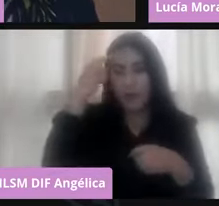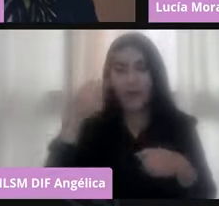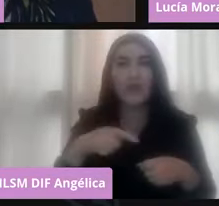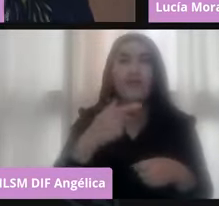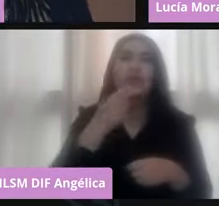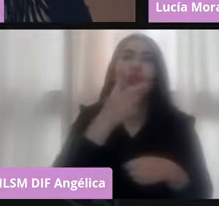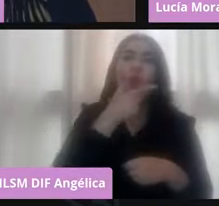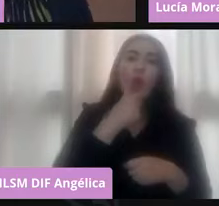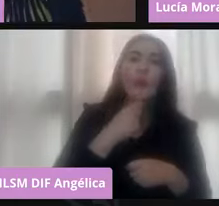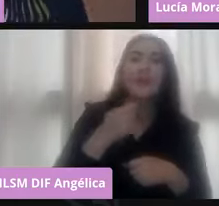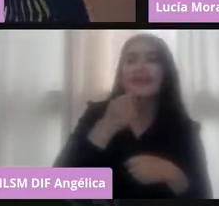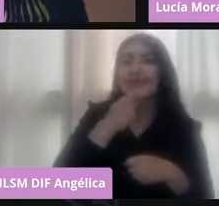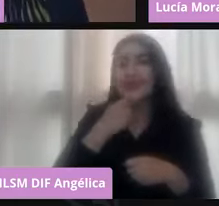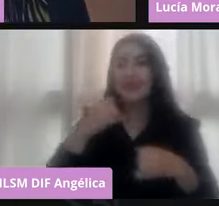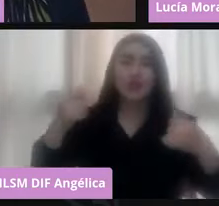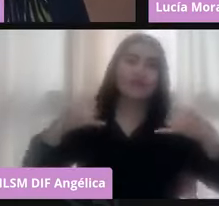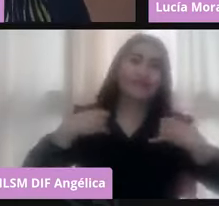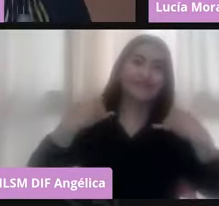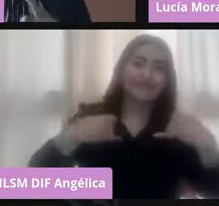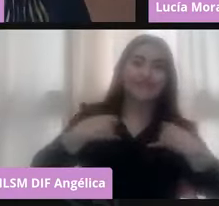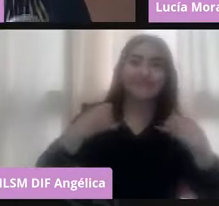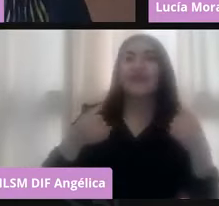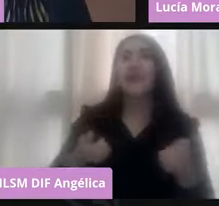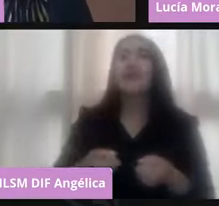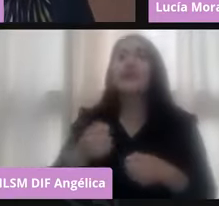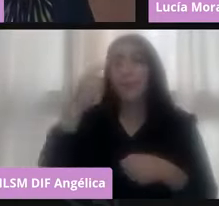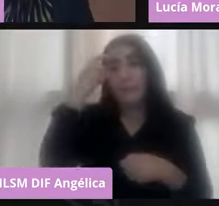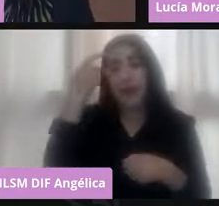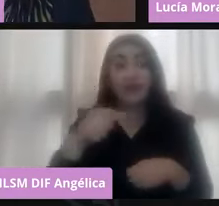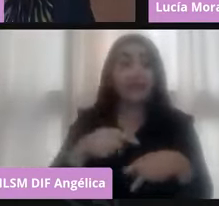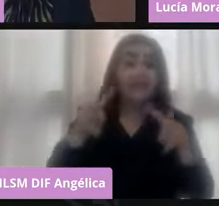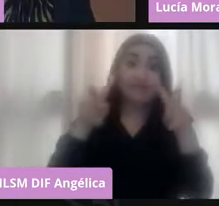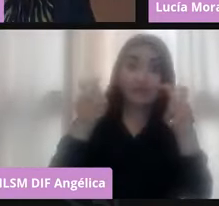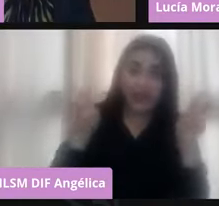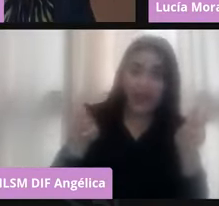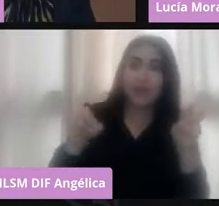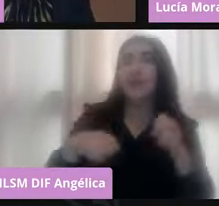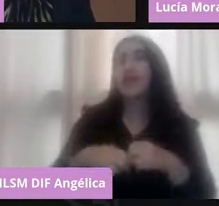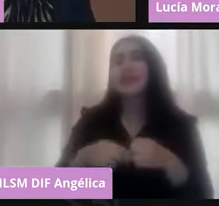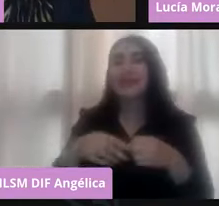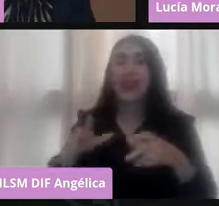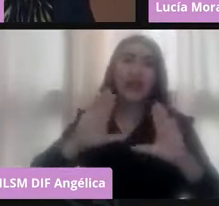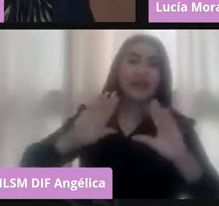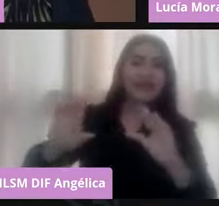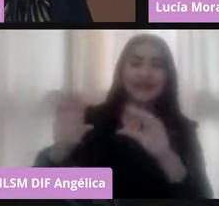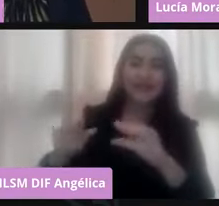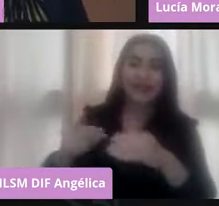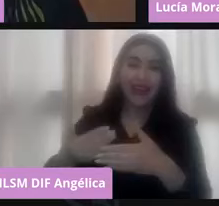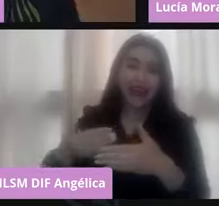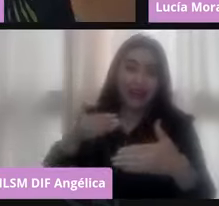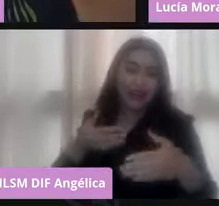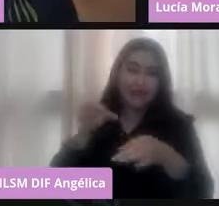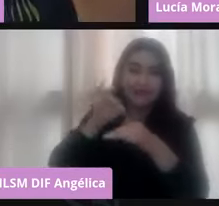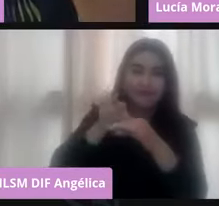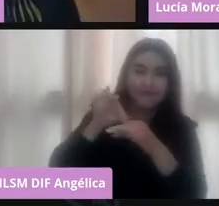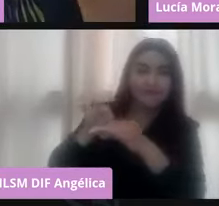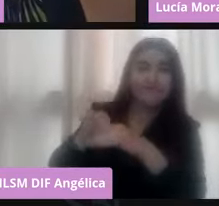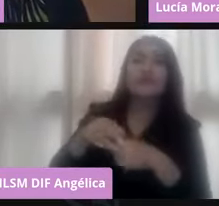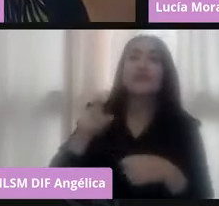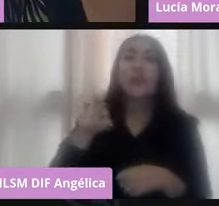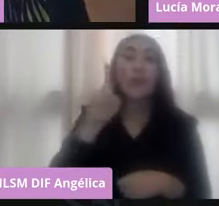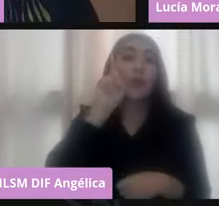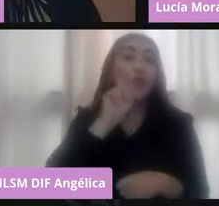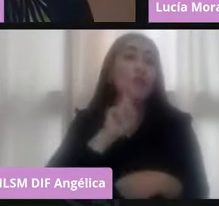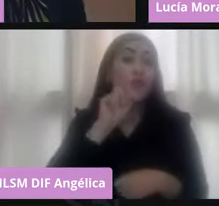y adolescentes, así como temas de capacitación electoral. Asimismo, Lucía se ha desempeñado